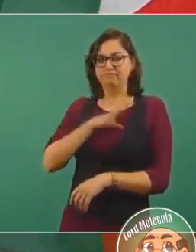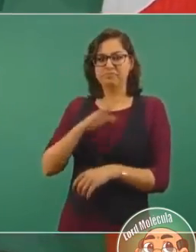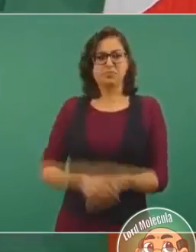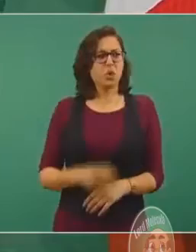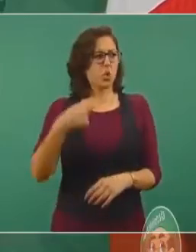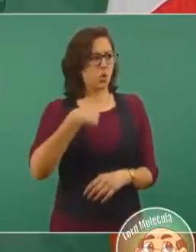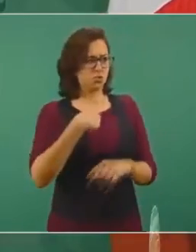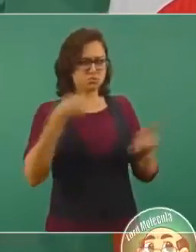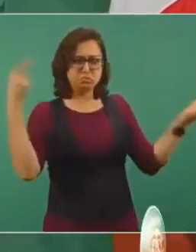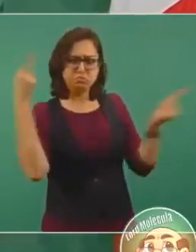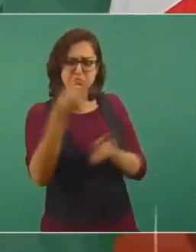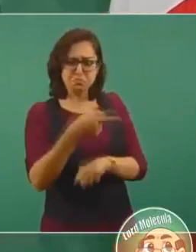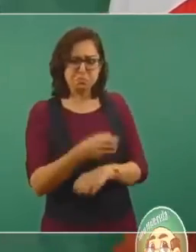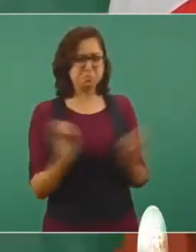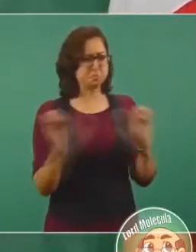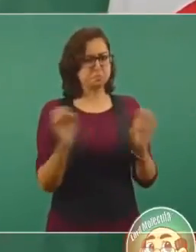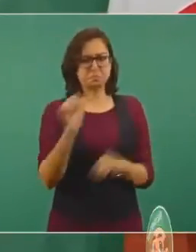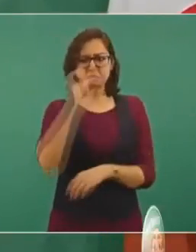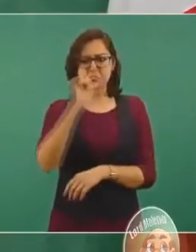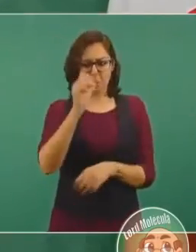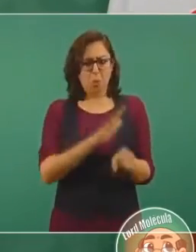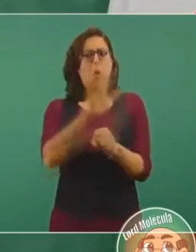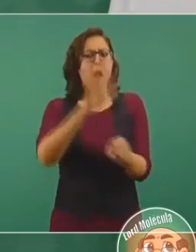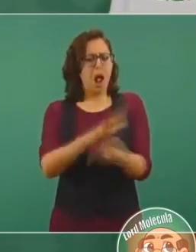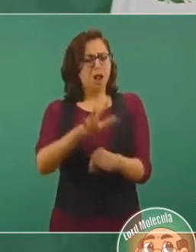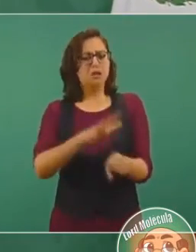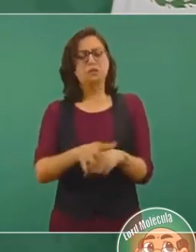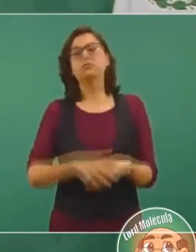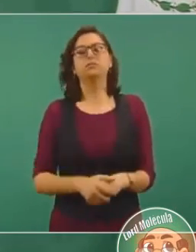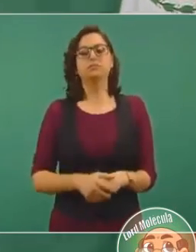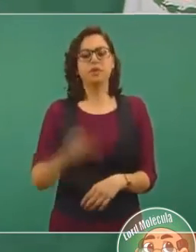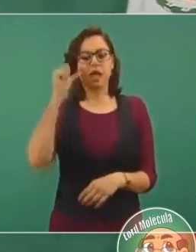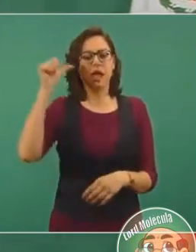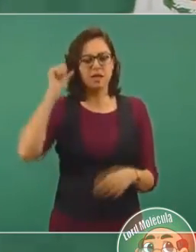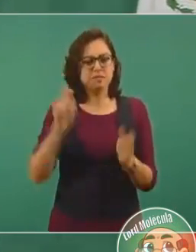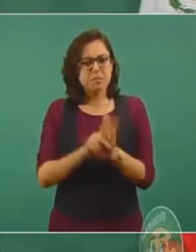No sé, salió una nota ayer, ¿en qué periódico?